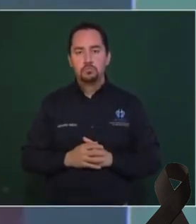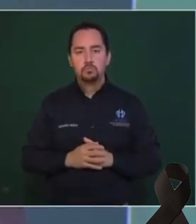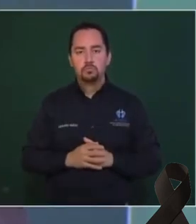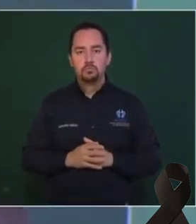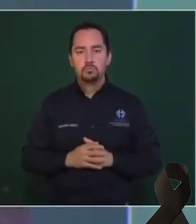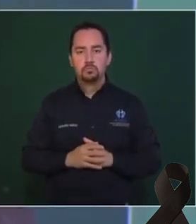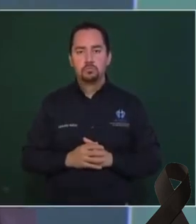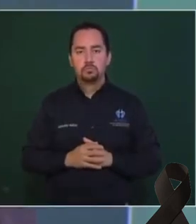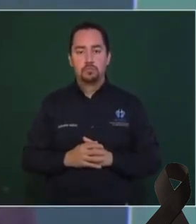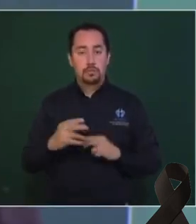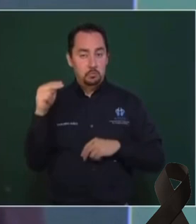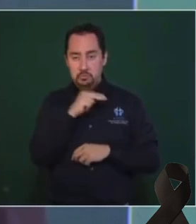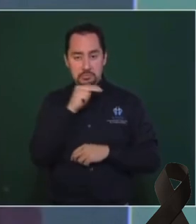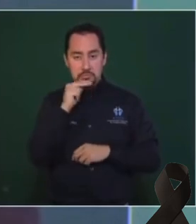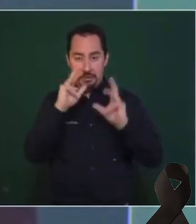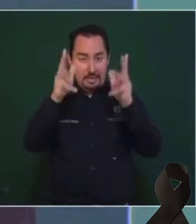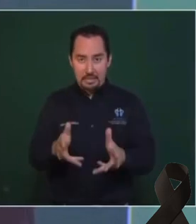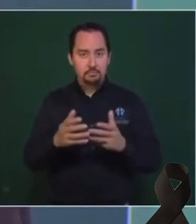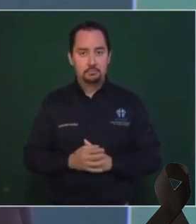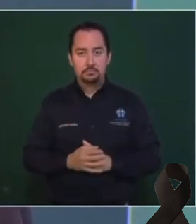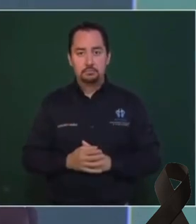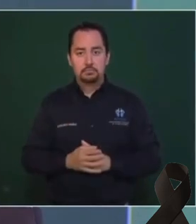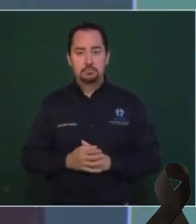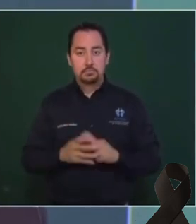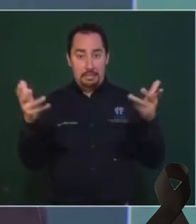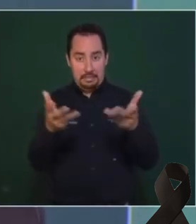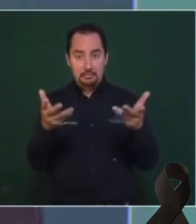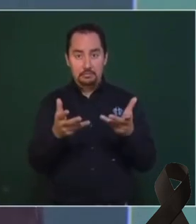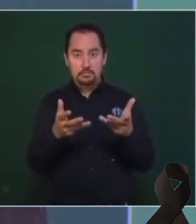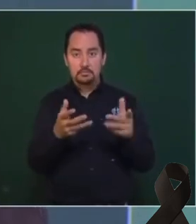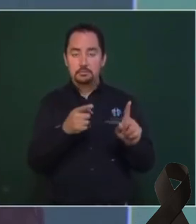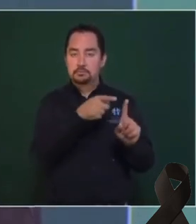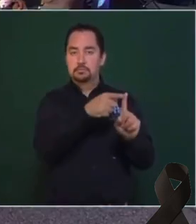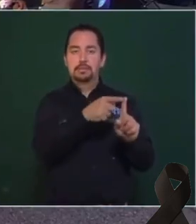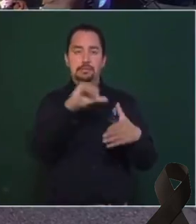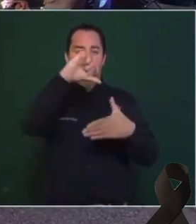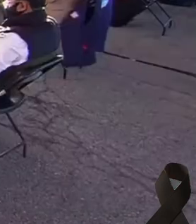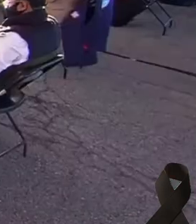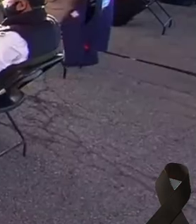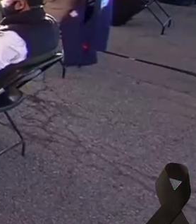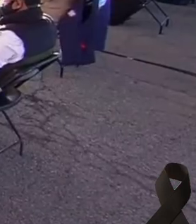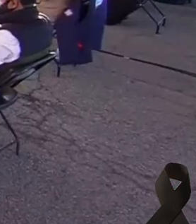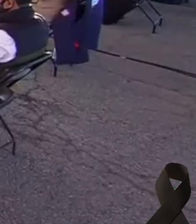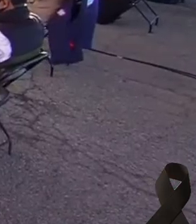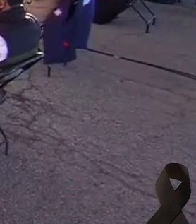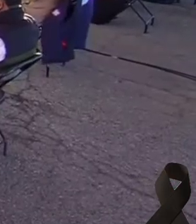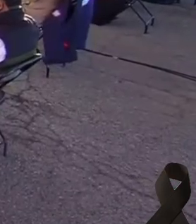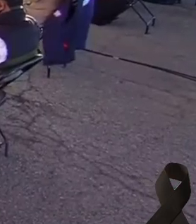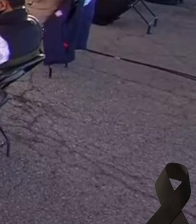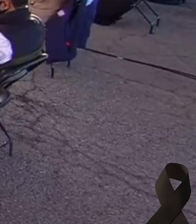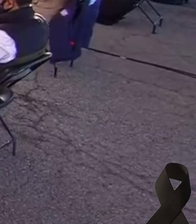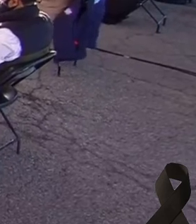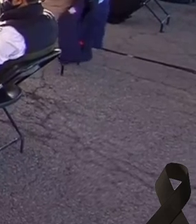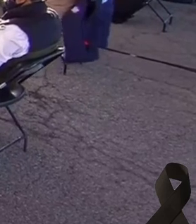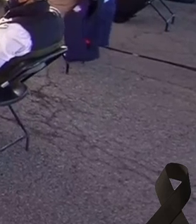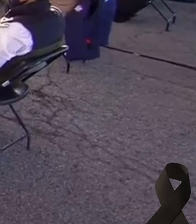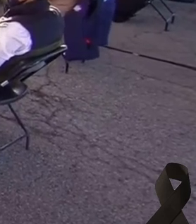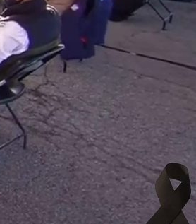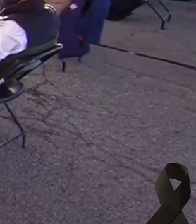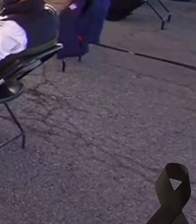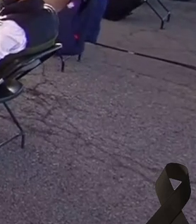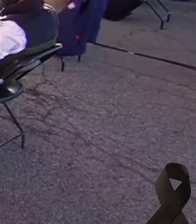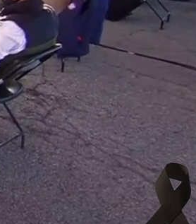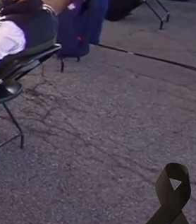de manera urgente se aplicaran en Centroamérica los programas de bienestar que estamos nosotros